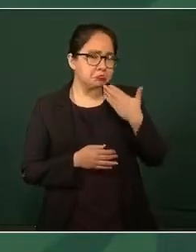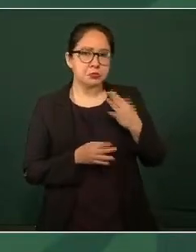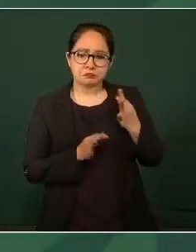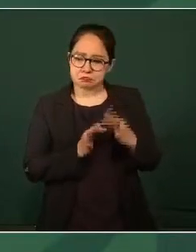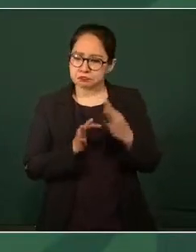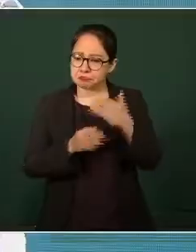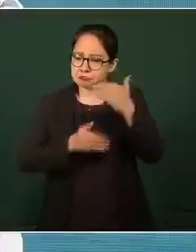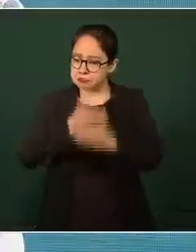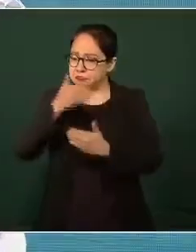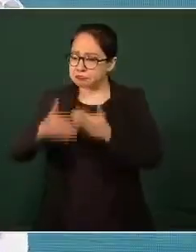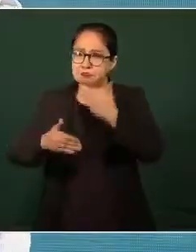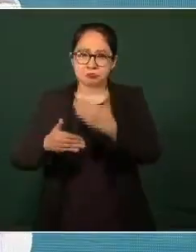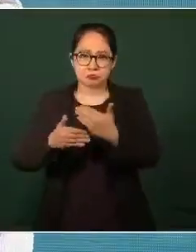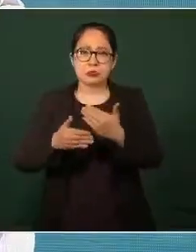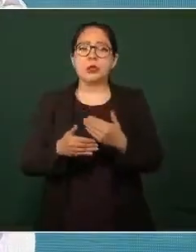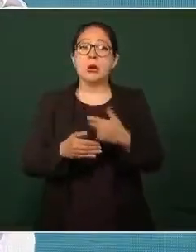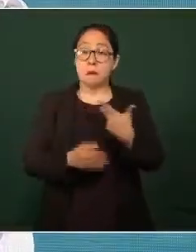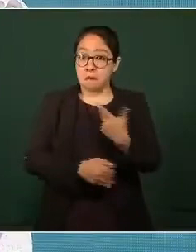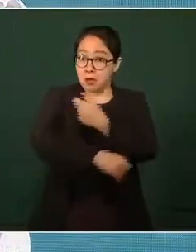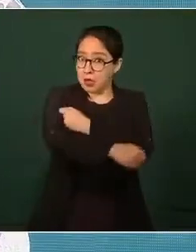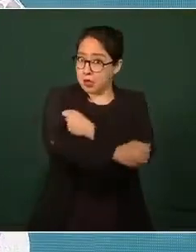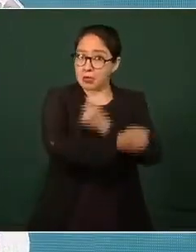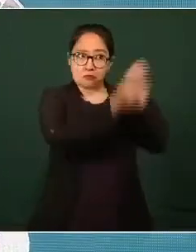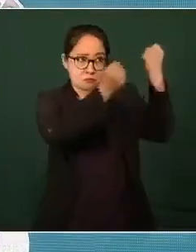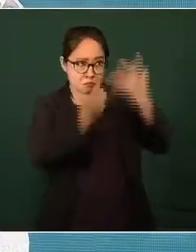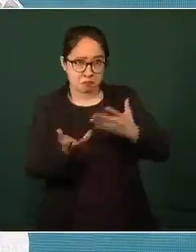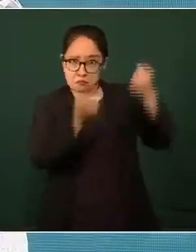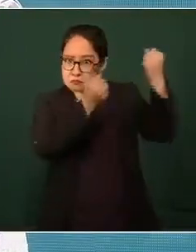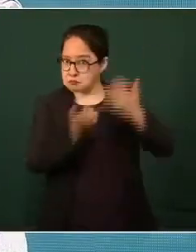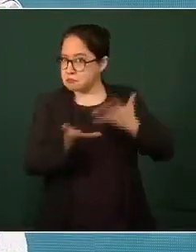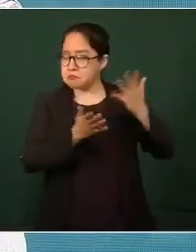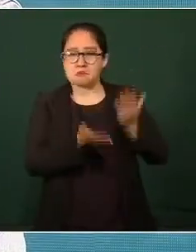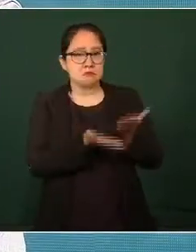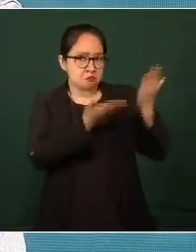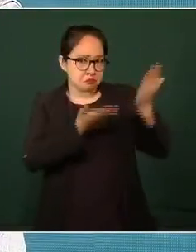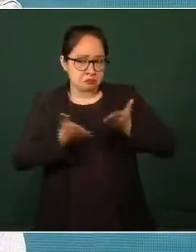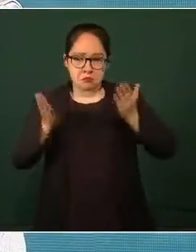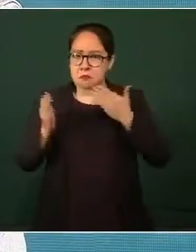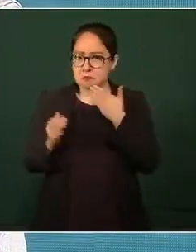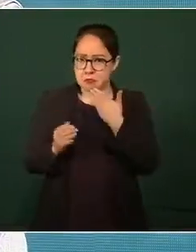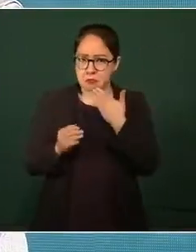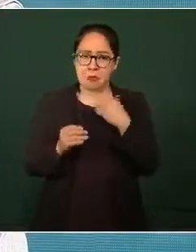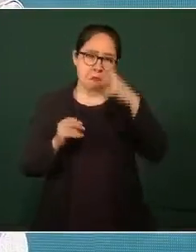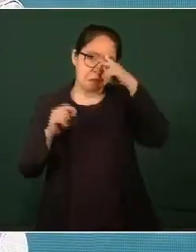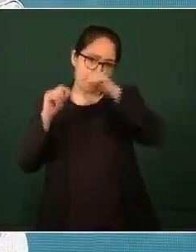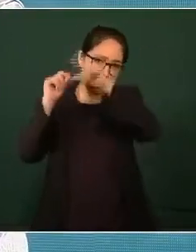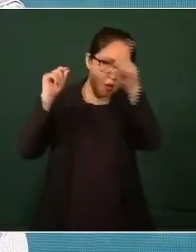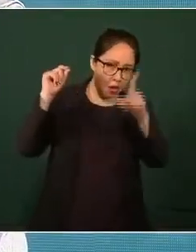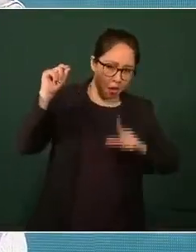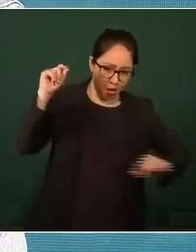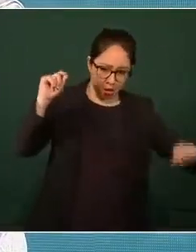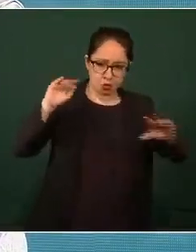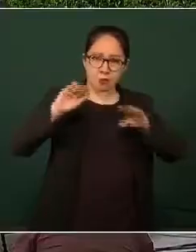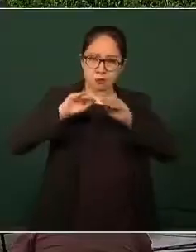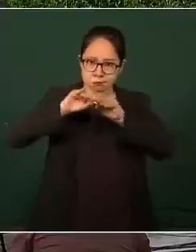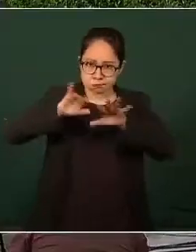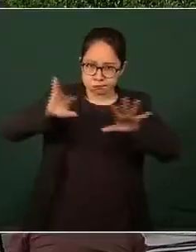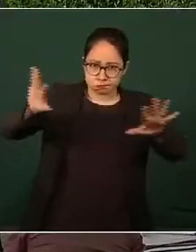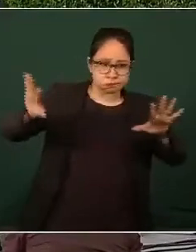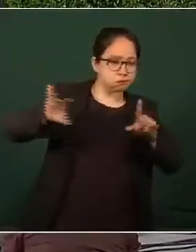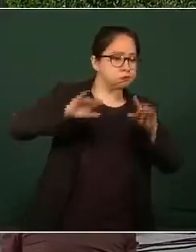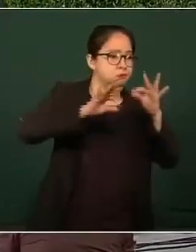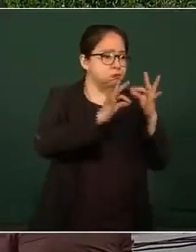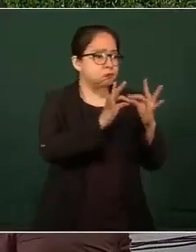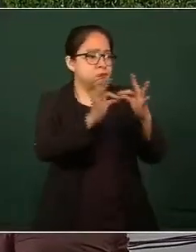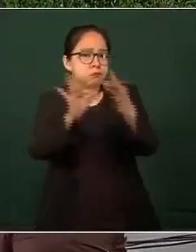y se están aplicando ya en todo el país ya llevamos